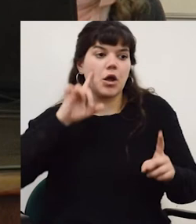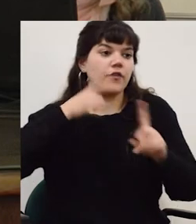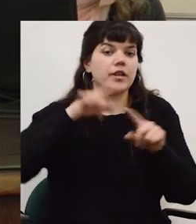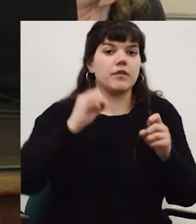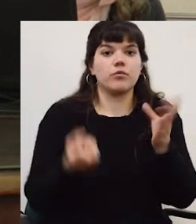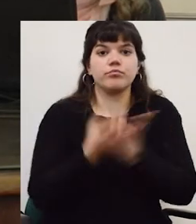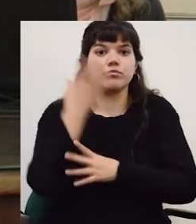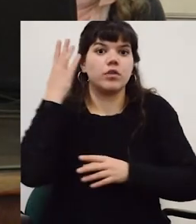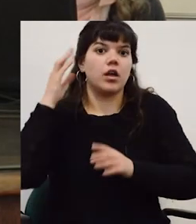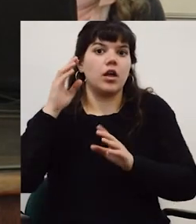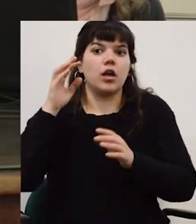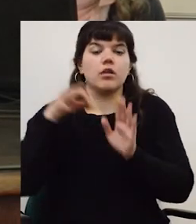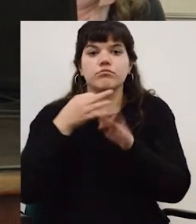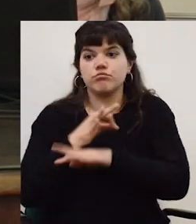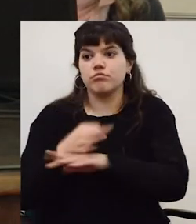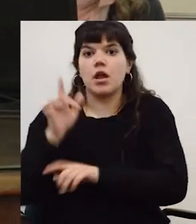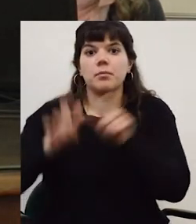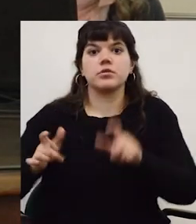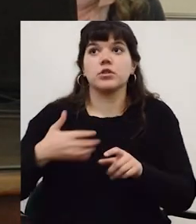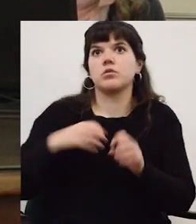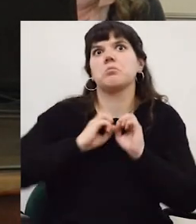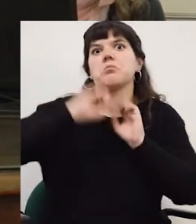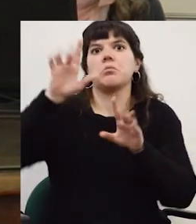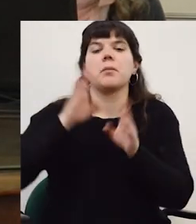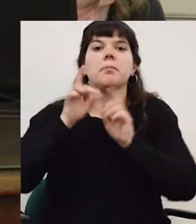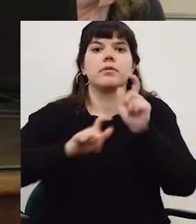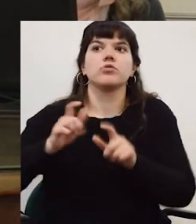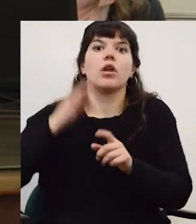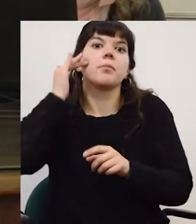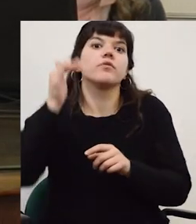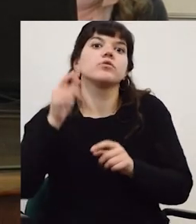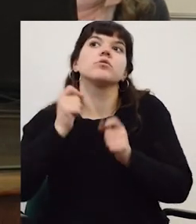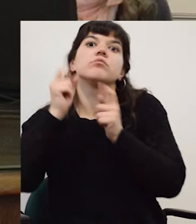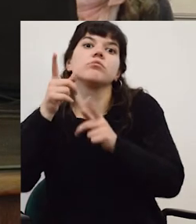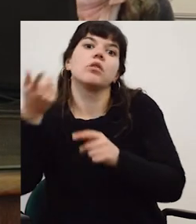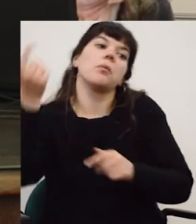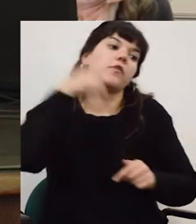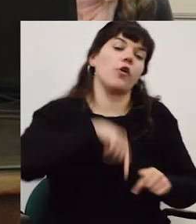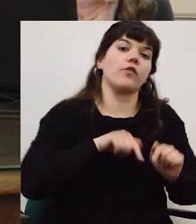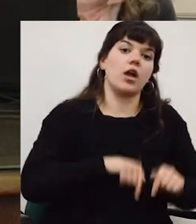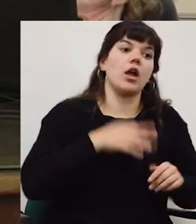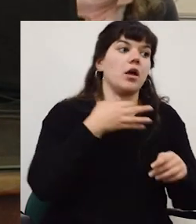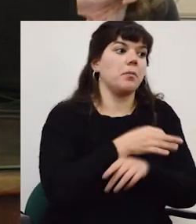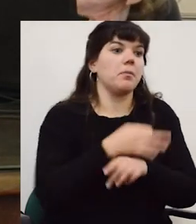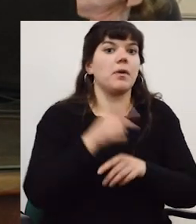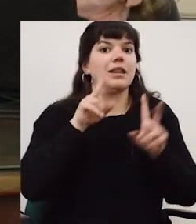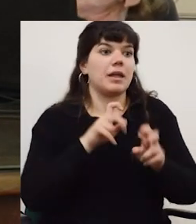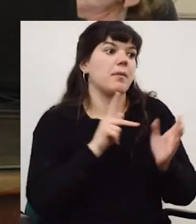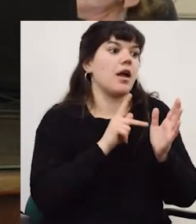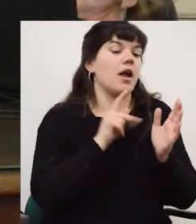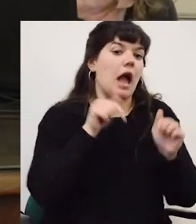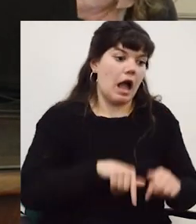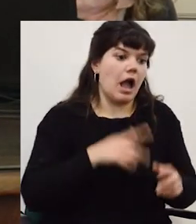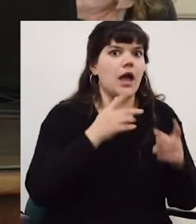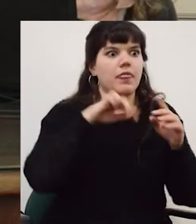Brasil tuvo una estrategia en su momento de formar a los recursos humanos en Brasil entonces mandaba a los docentes los formaban y volvía que fueron